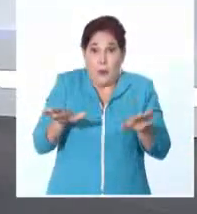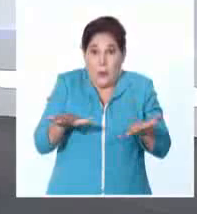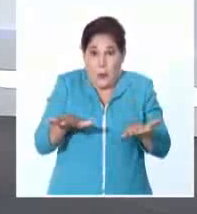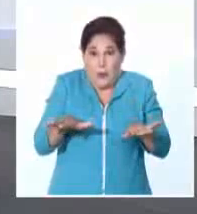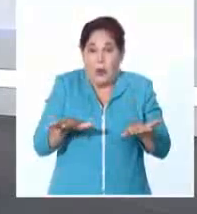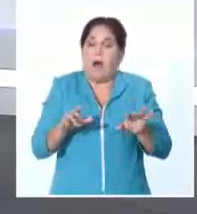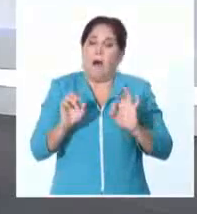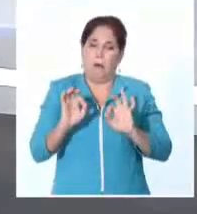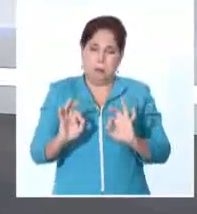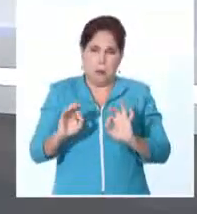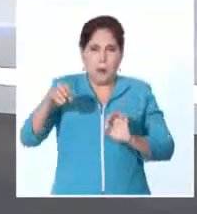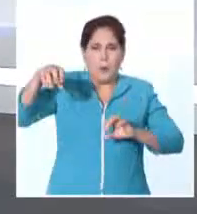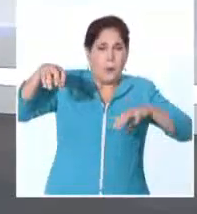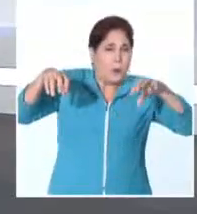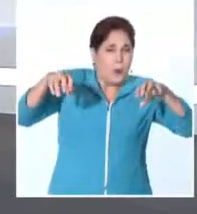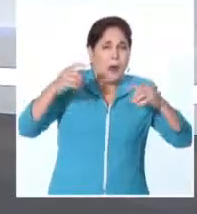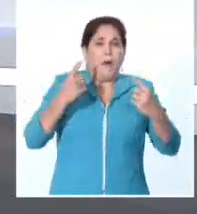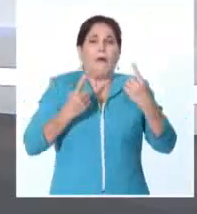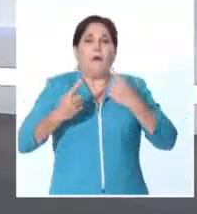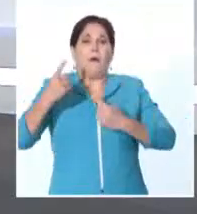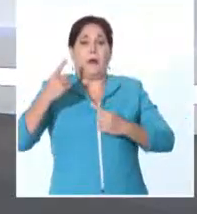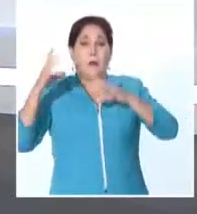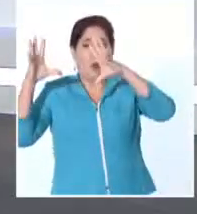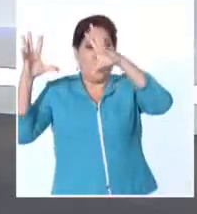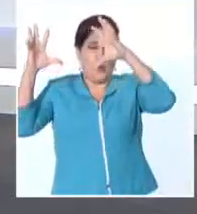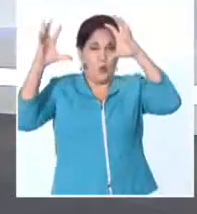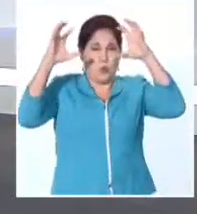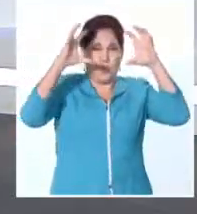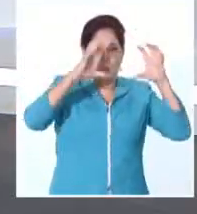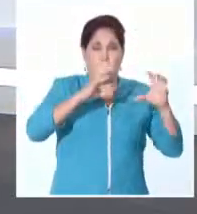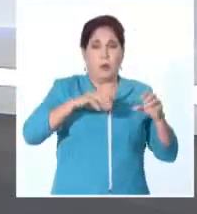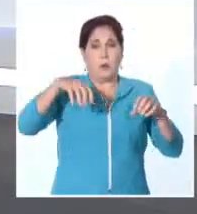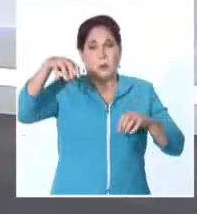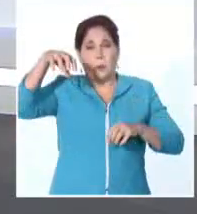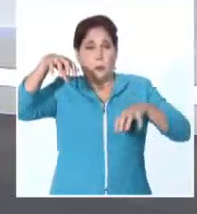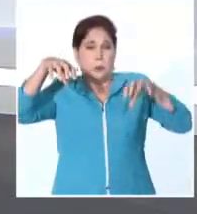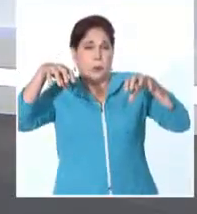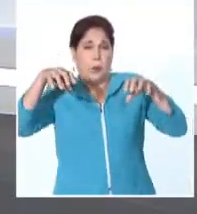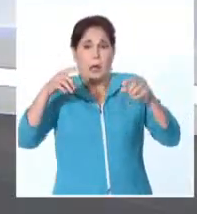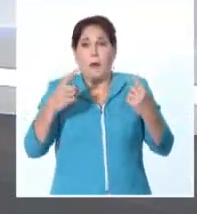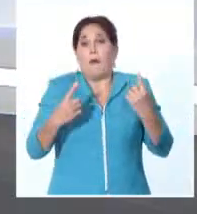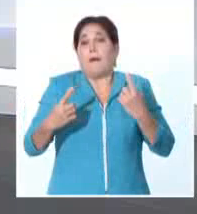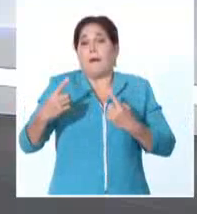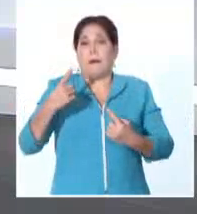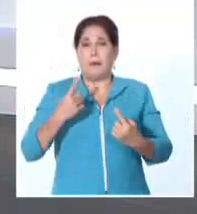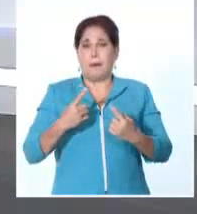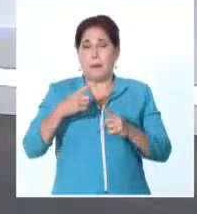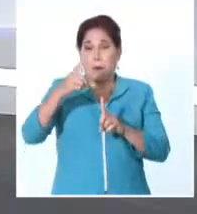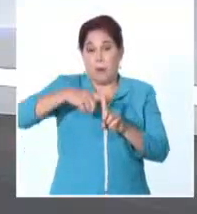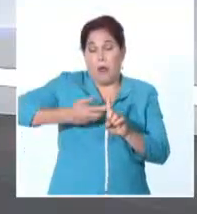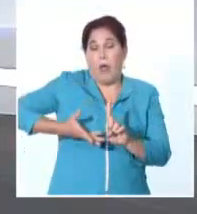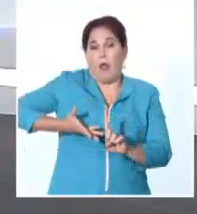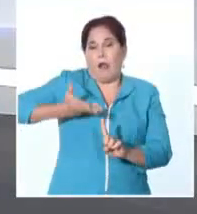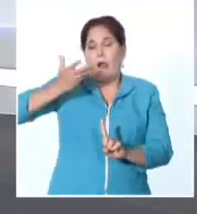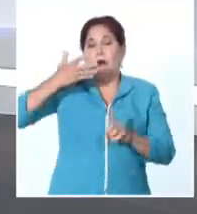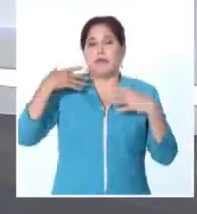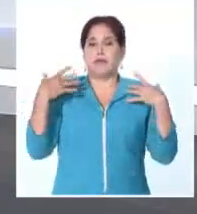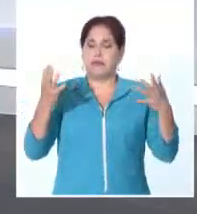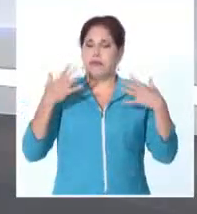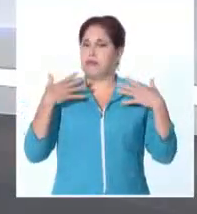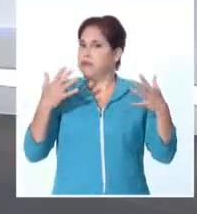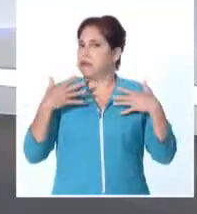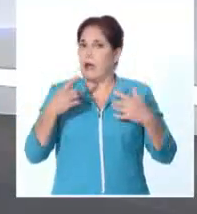prácticamente hemos tenido hoy poca nubosidad. Ha disminuido la lluvia y precisamente, bueno, también se reportan por eso